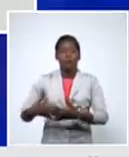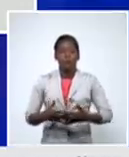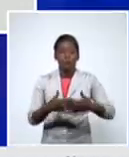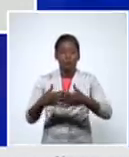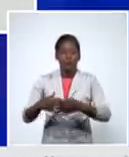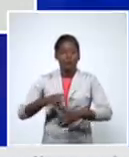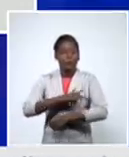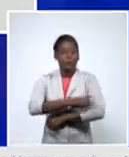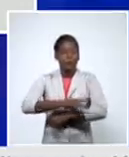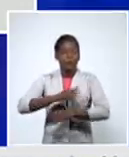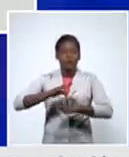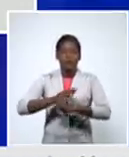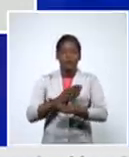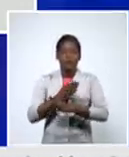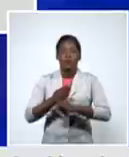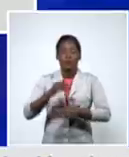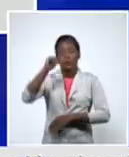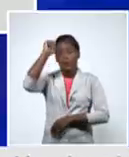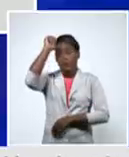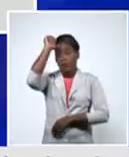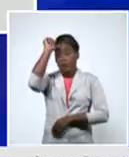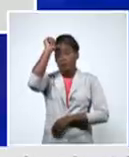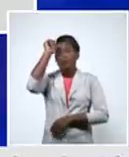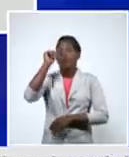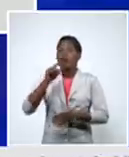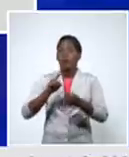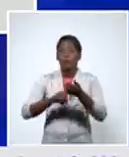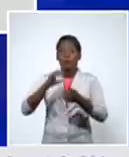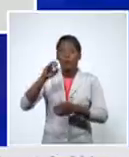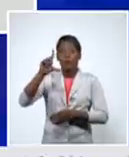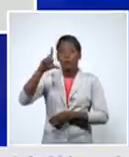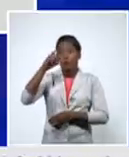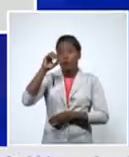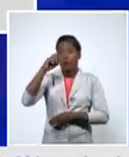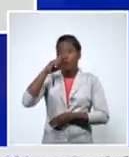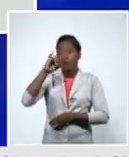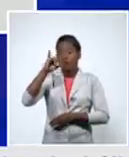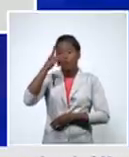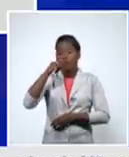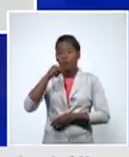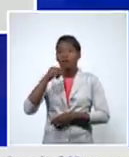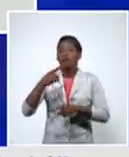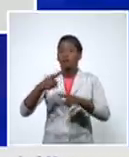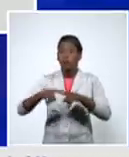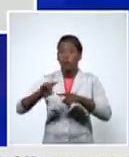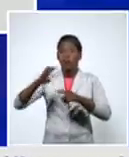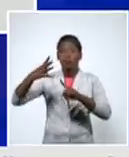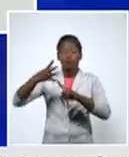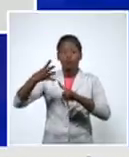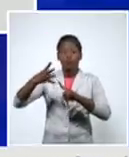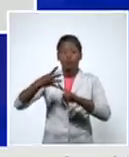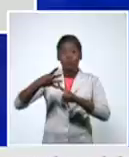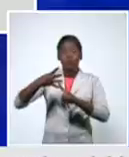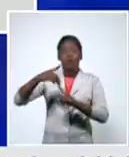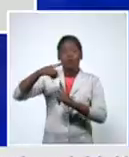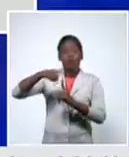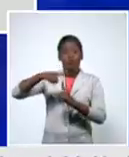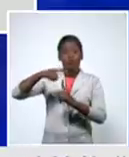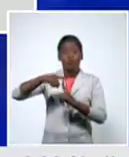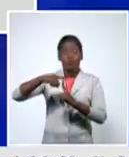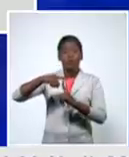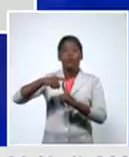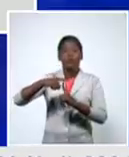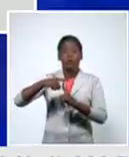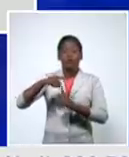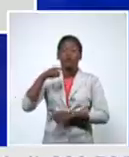la India Polonia la República Checa Turquía Argentina Rusia esos son